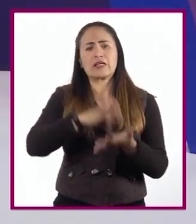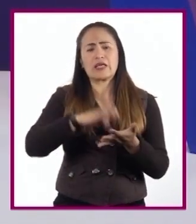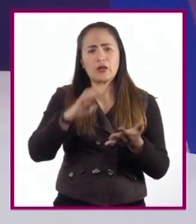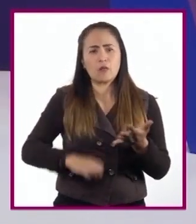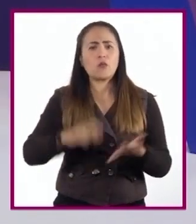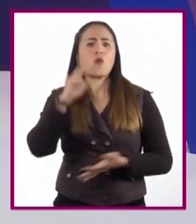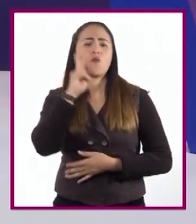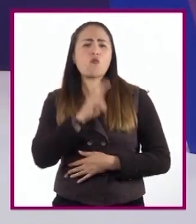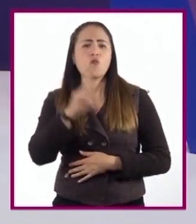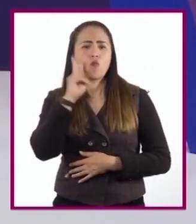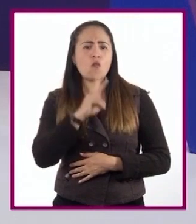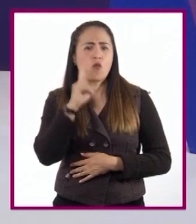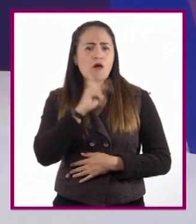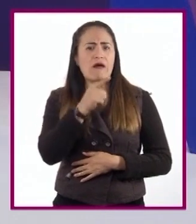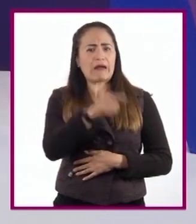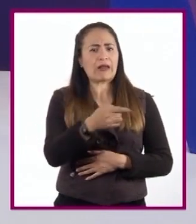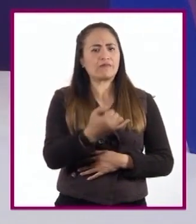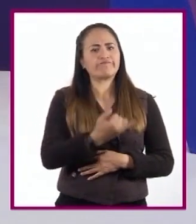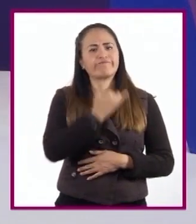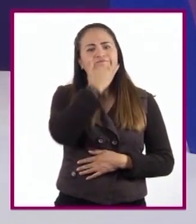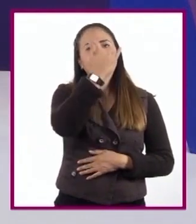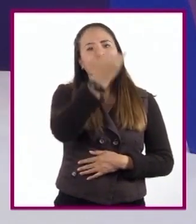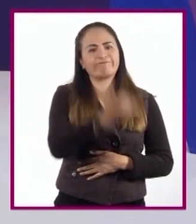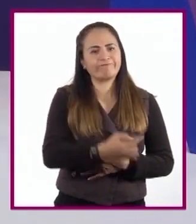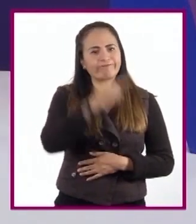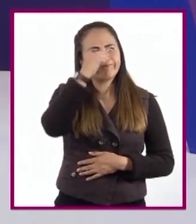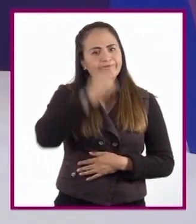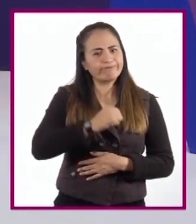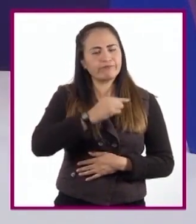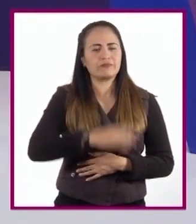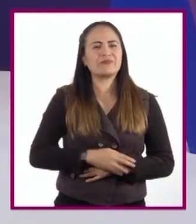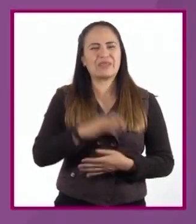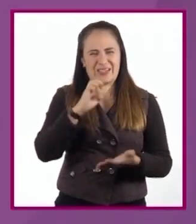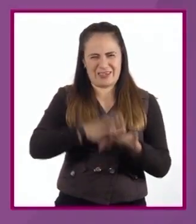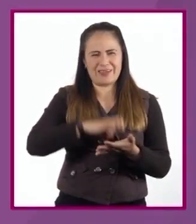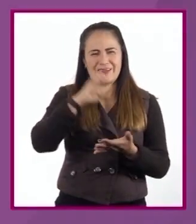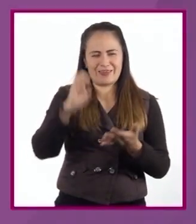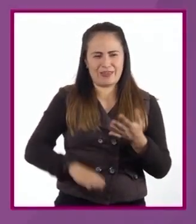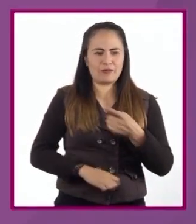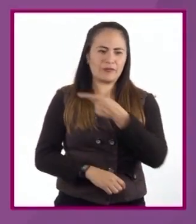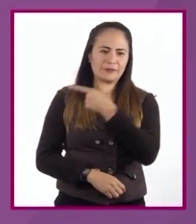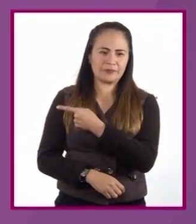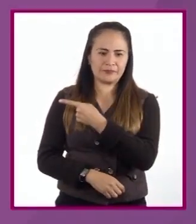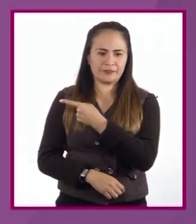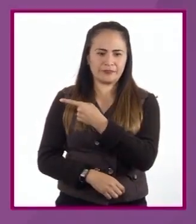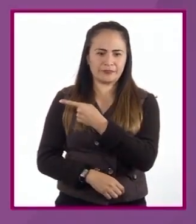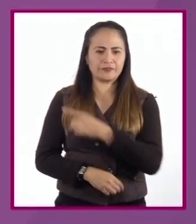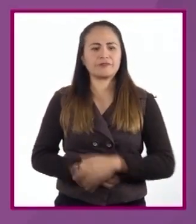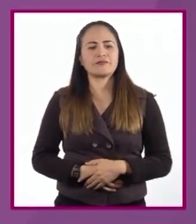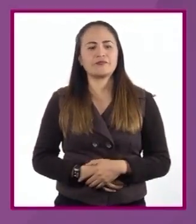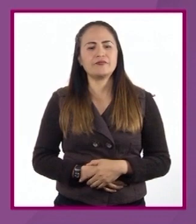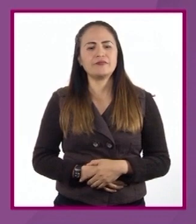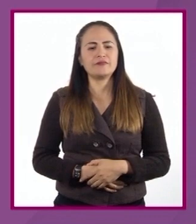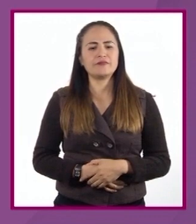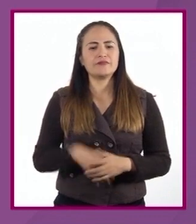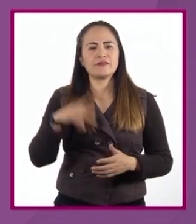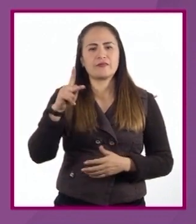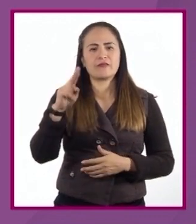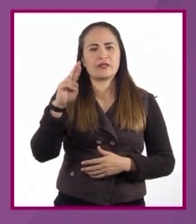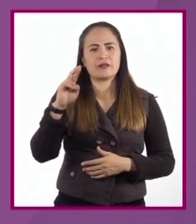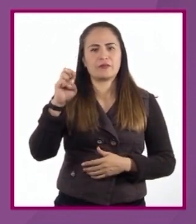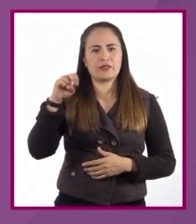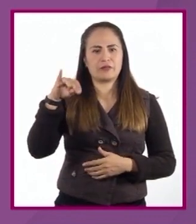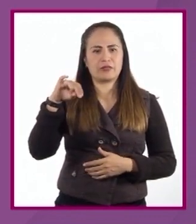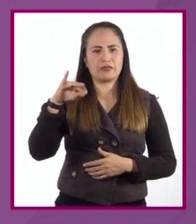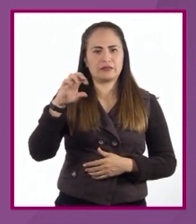demuestran que está equivocado. Revisemos el siguiente caso. En este ejemplo encontramos como premisas que todos los